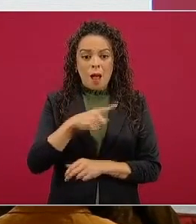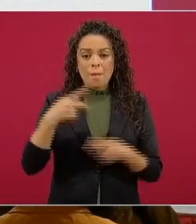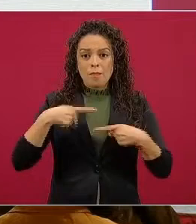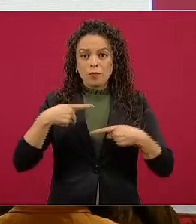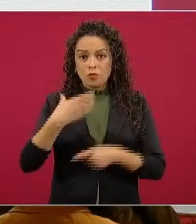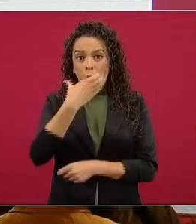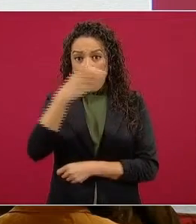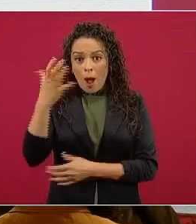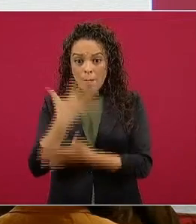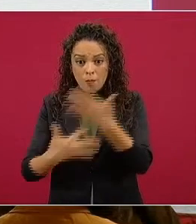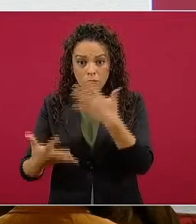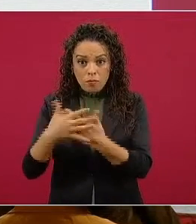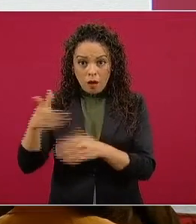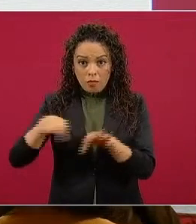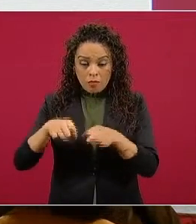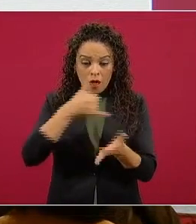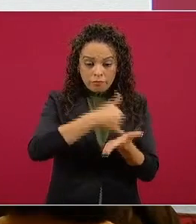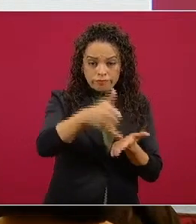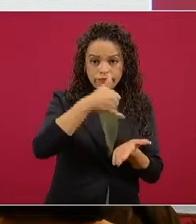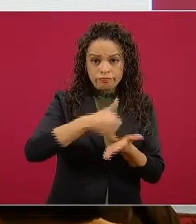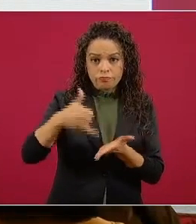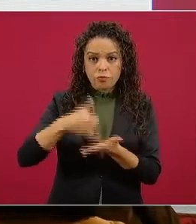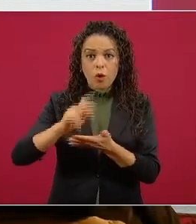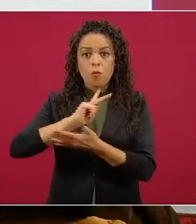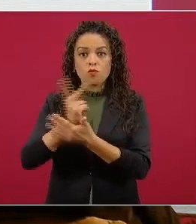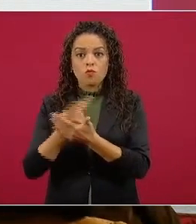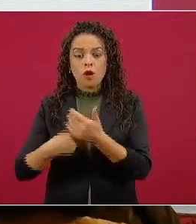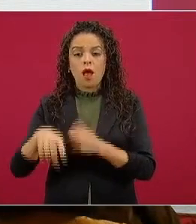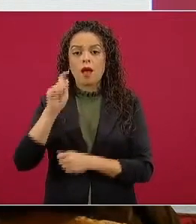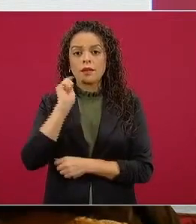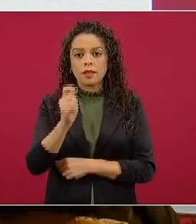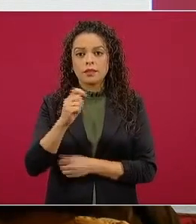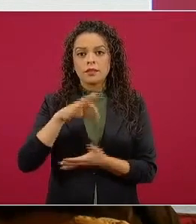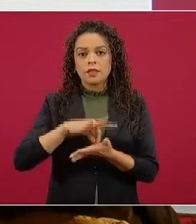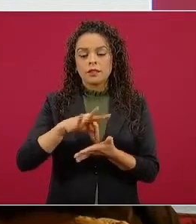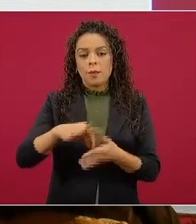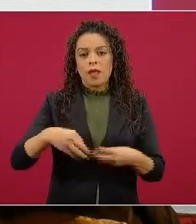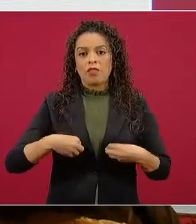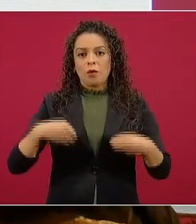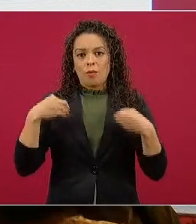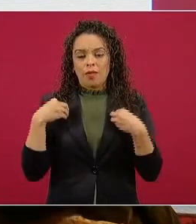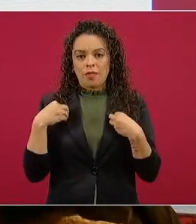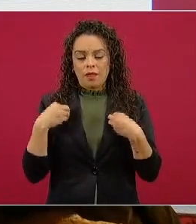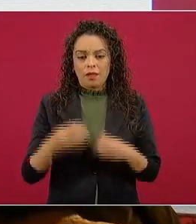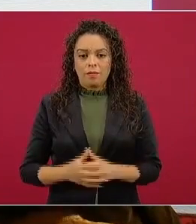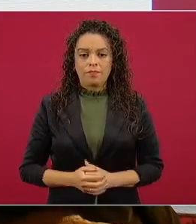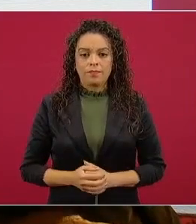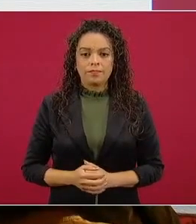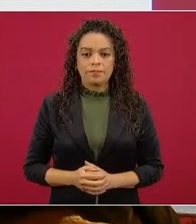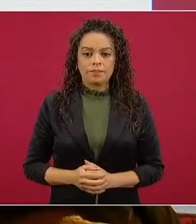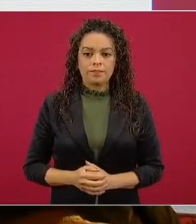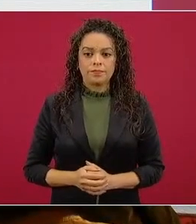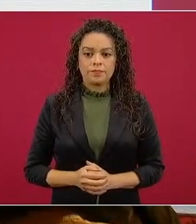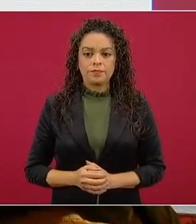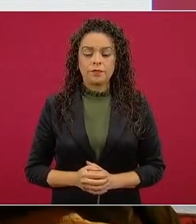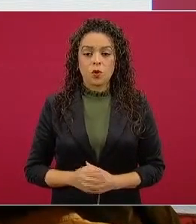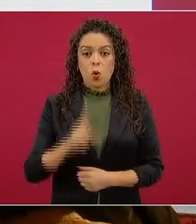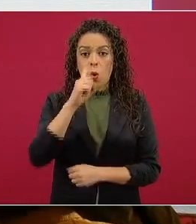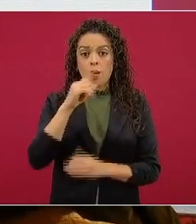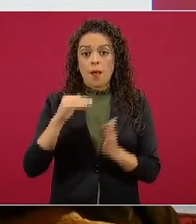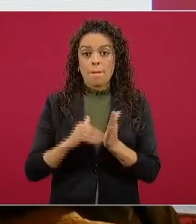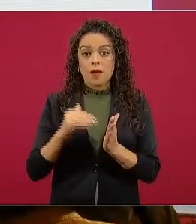en el programa Sembrando Vida. Un millón de hectáreas.